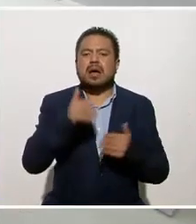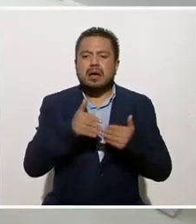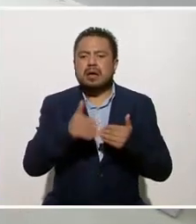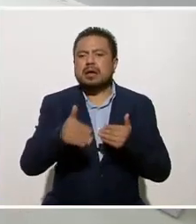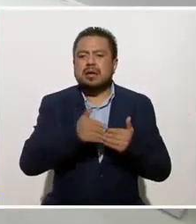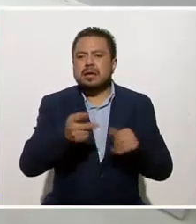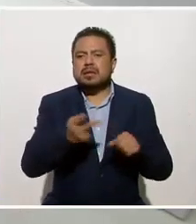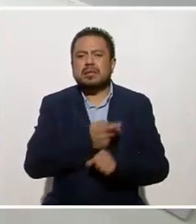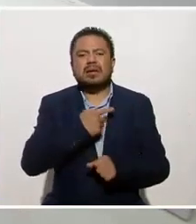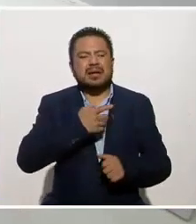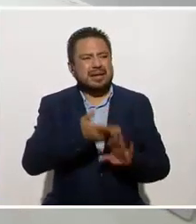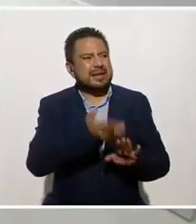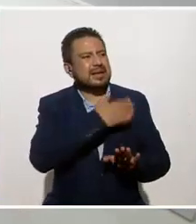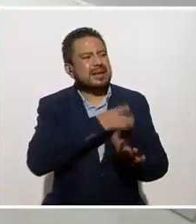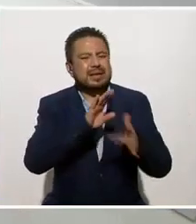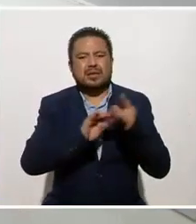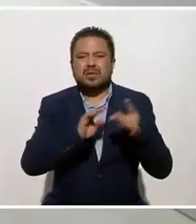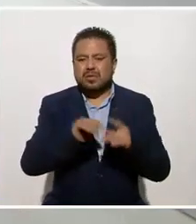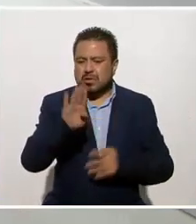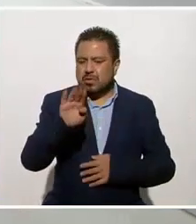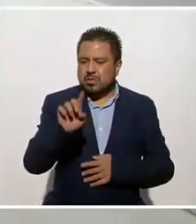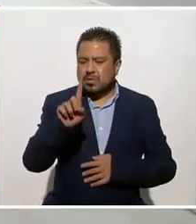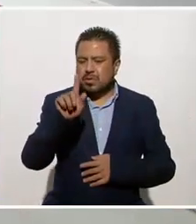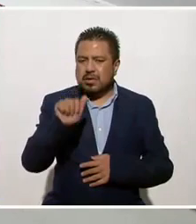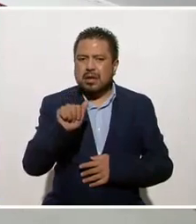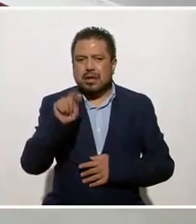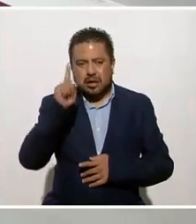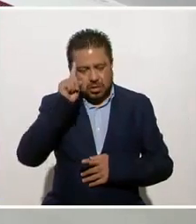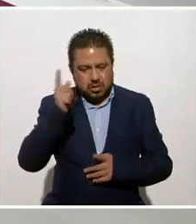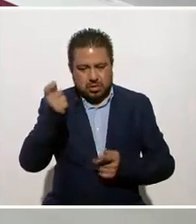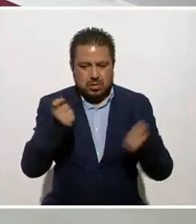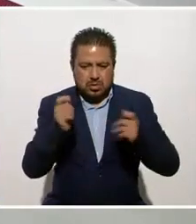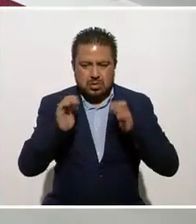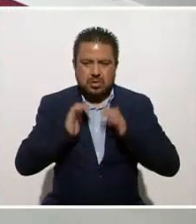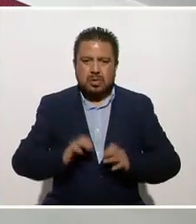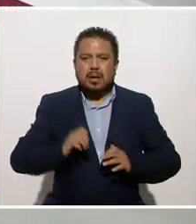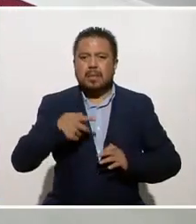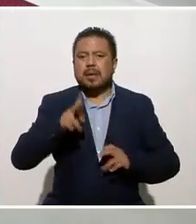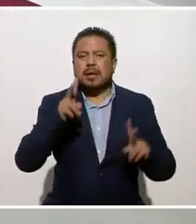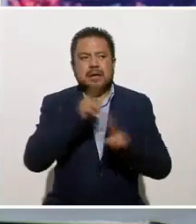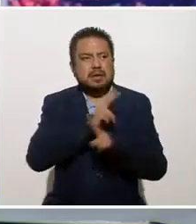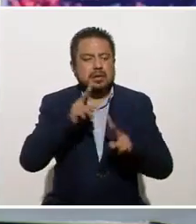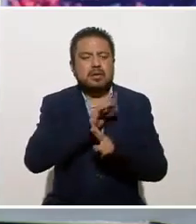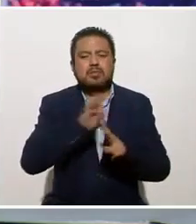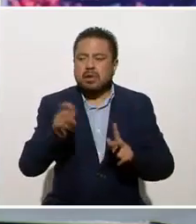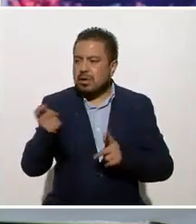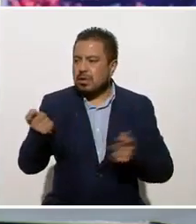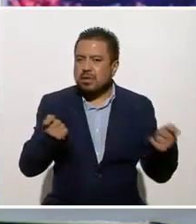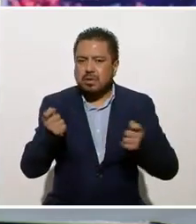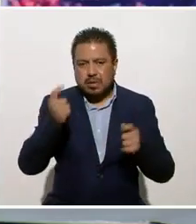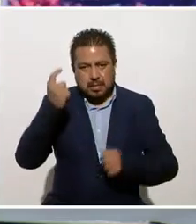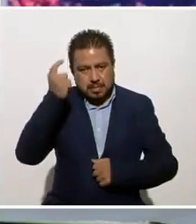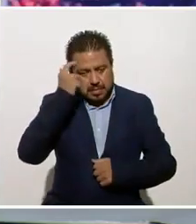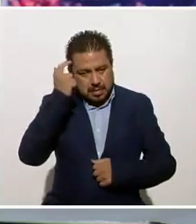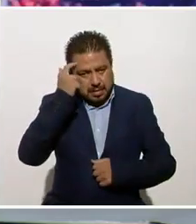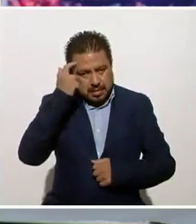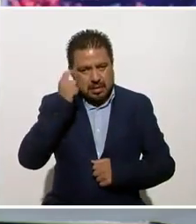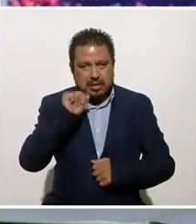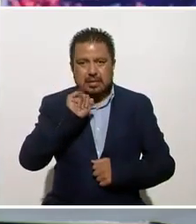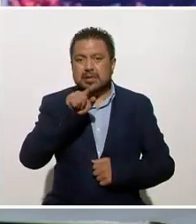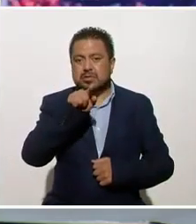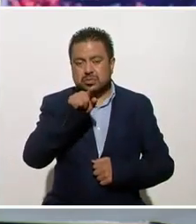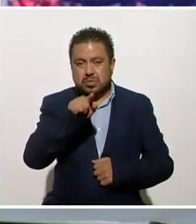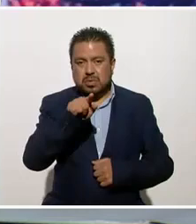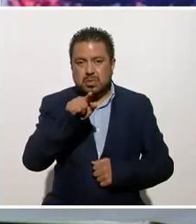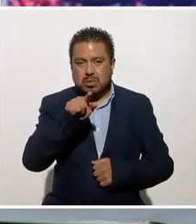pasada les comentaba que Buda decía que la mente controla el cuerpo, pero la respiración puede llegar a controlar la mente. Entonces, si tú